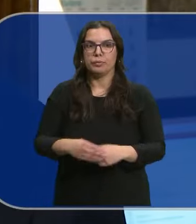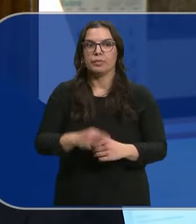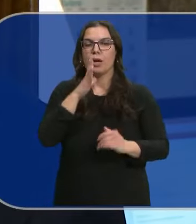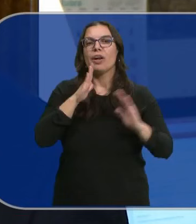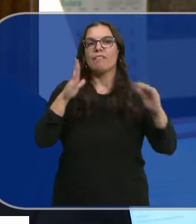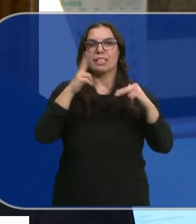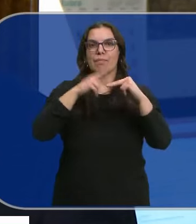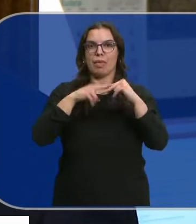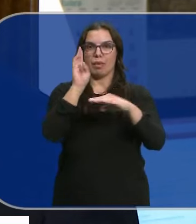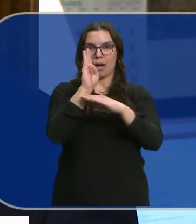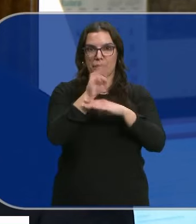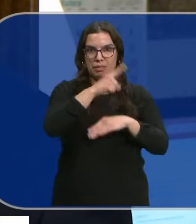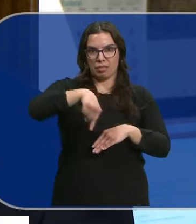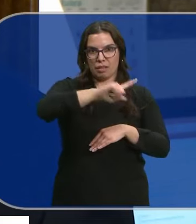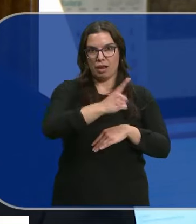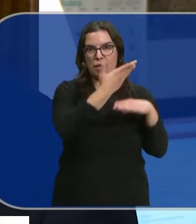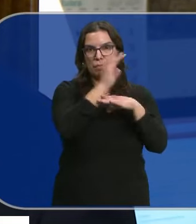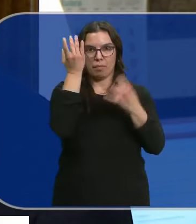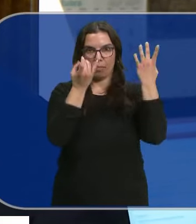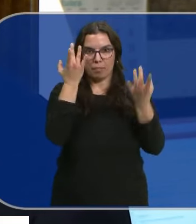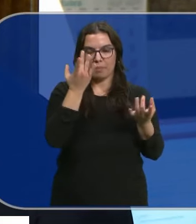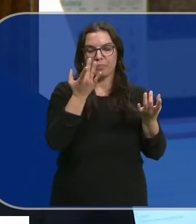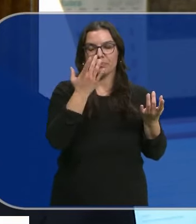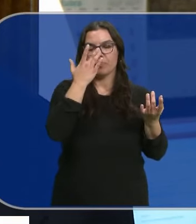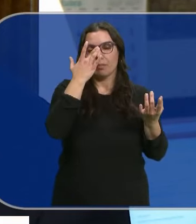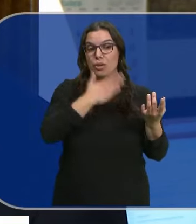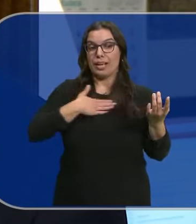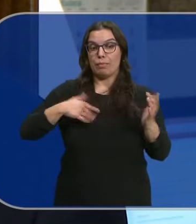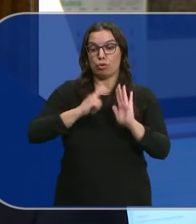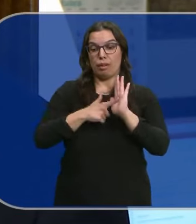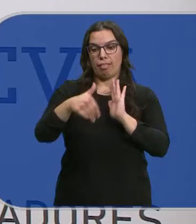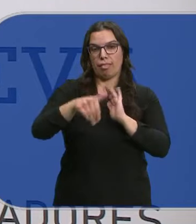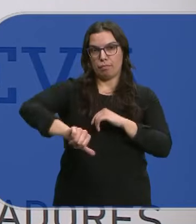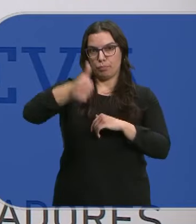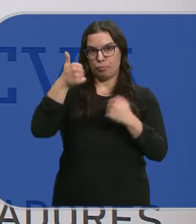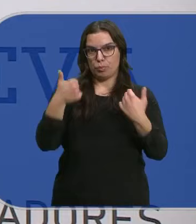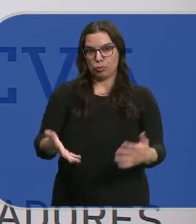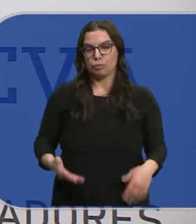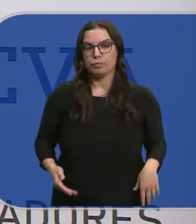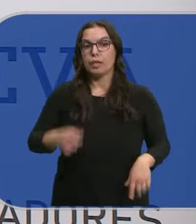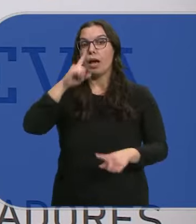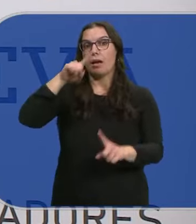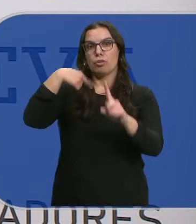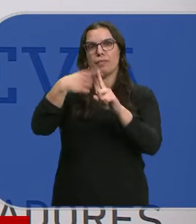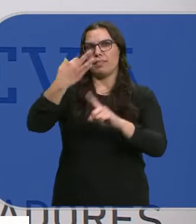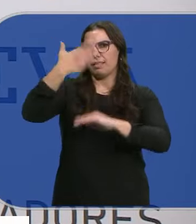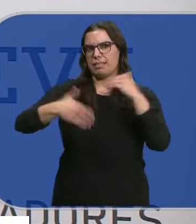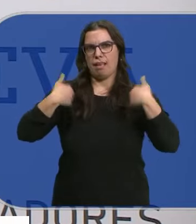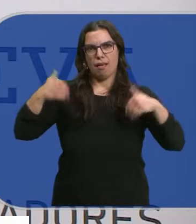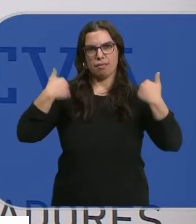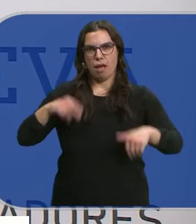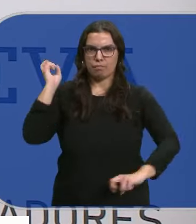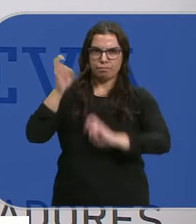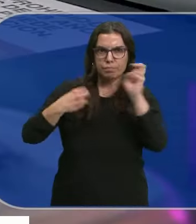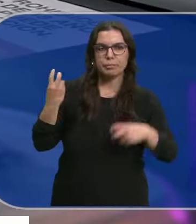fase De enmiendas parlamentarias Pero queremos que la ley Vea la luz Lo antes posible Que el año que viene Sea la fecha tope Y